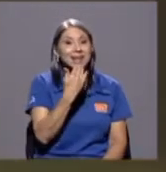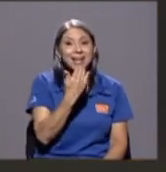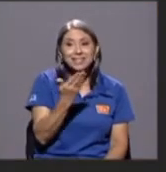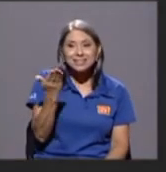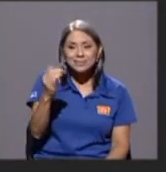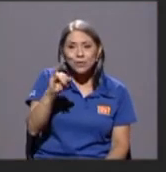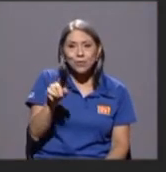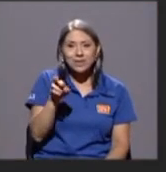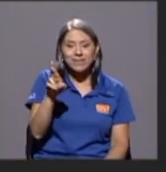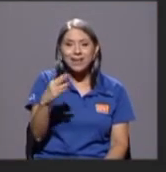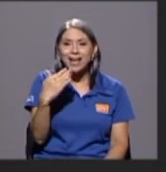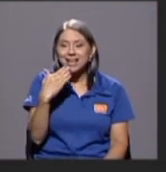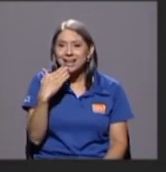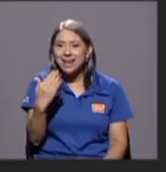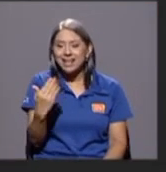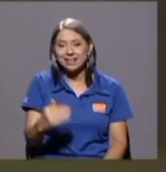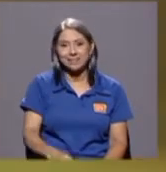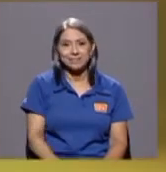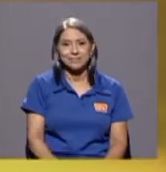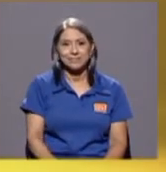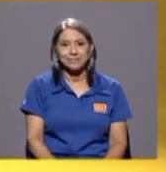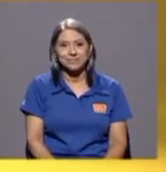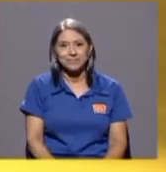don Rafael muy amable